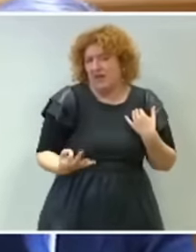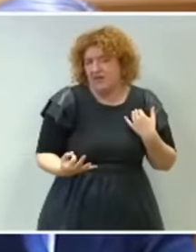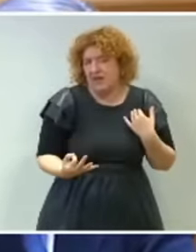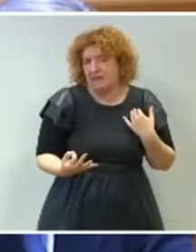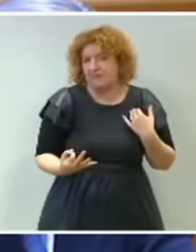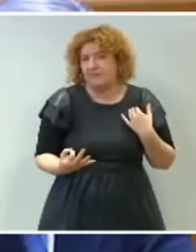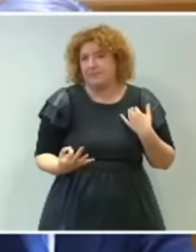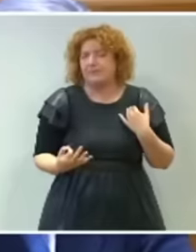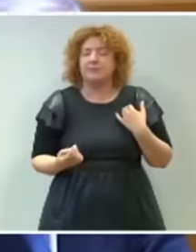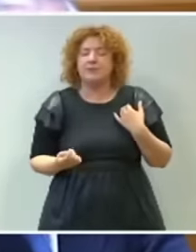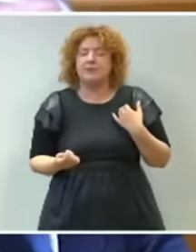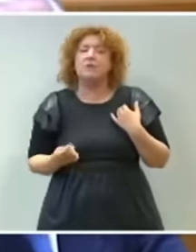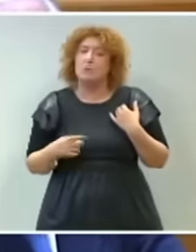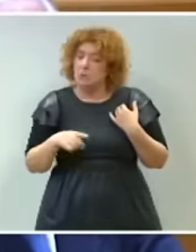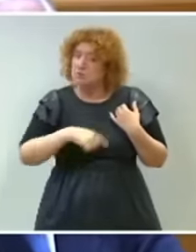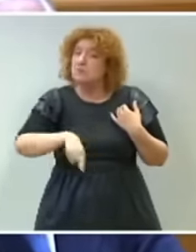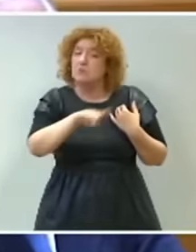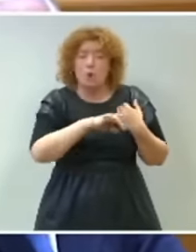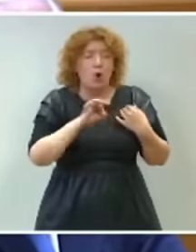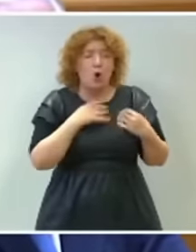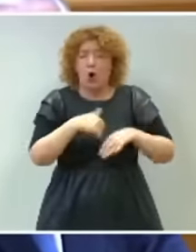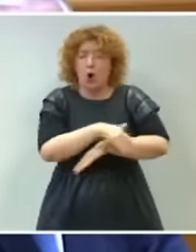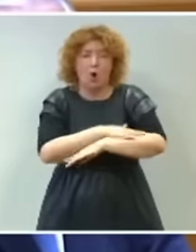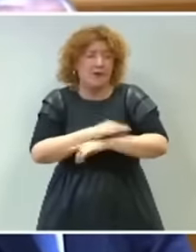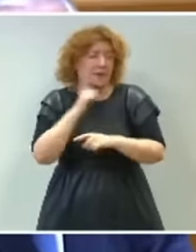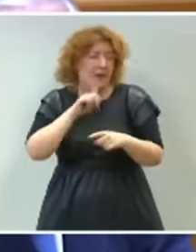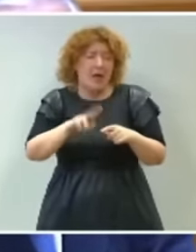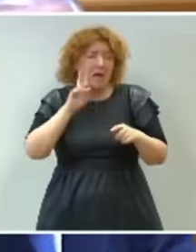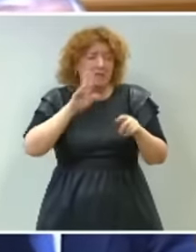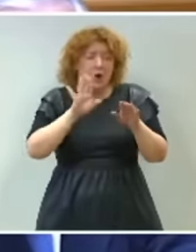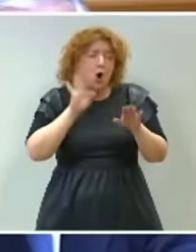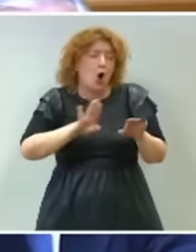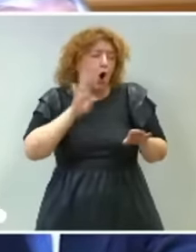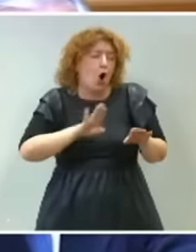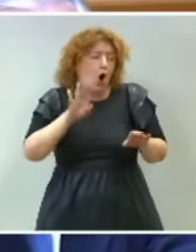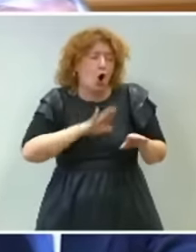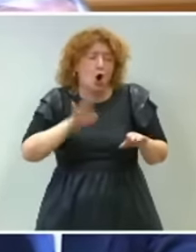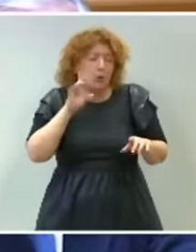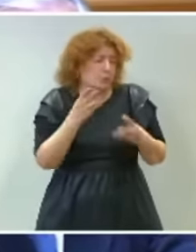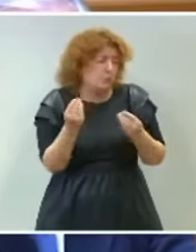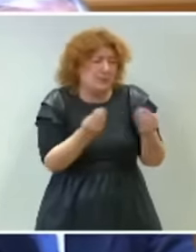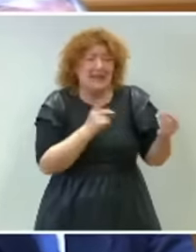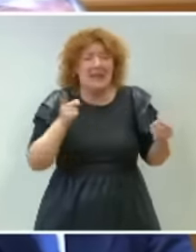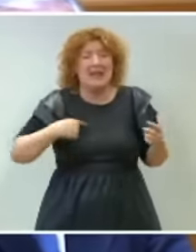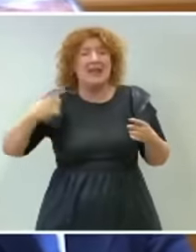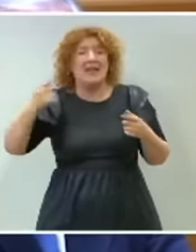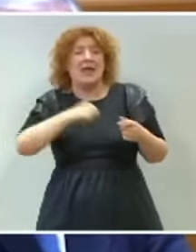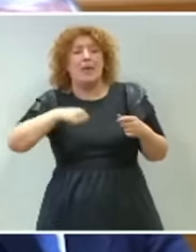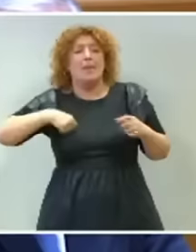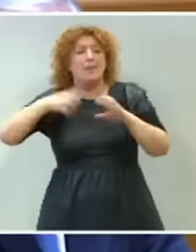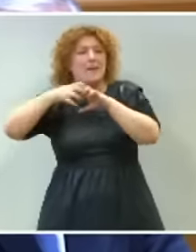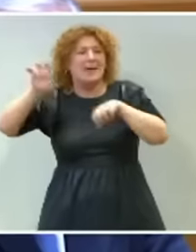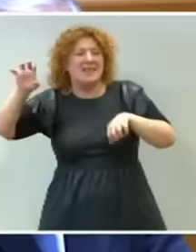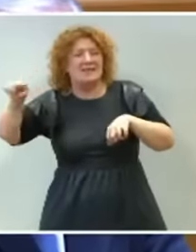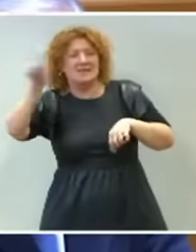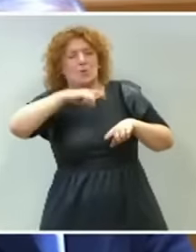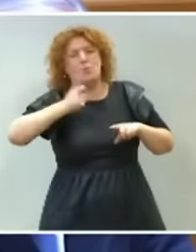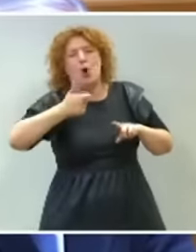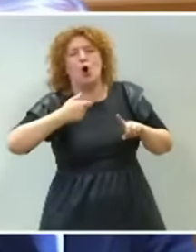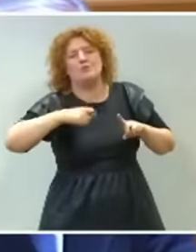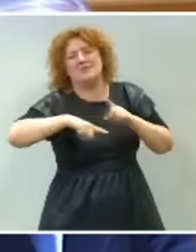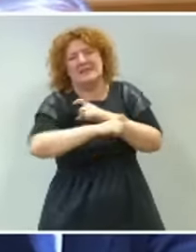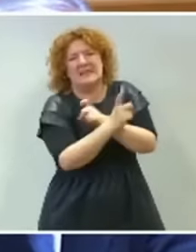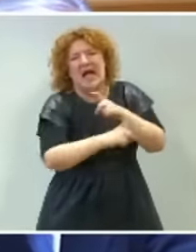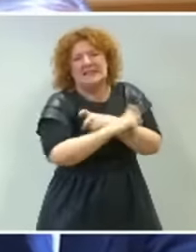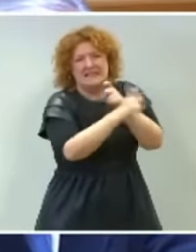factura por ser un Gobierno acorralado por la corrupción y extorsionado por el independentismo. Y la reto, señora Montero.